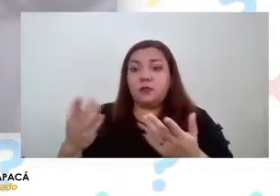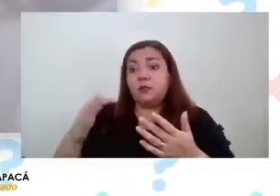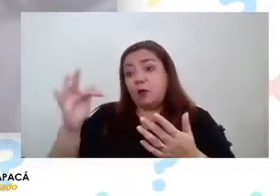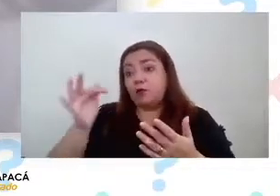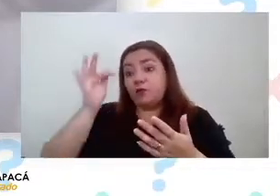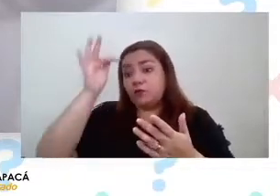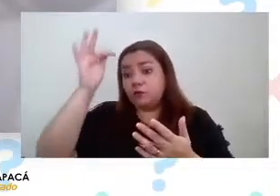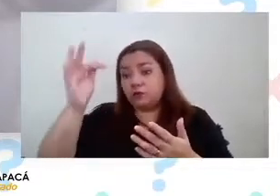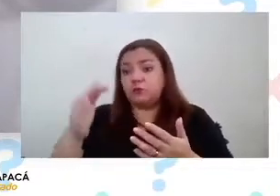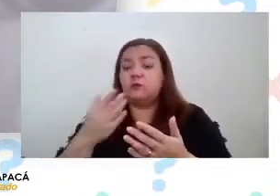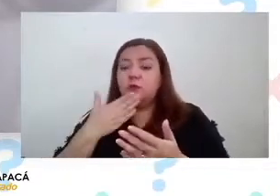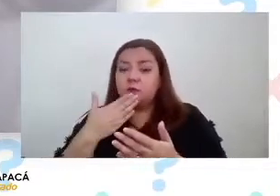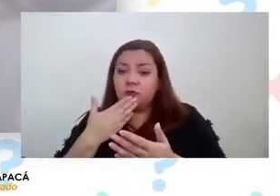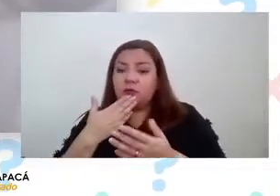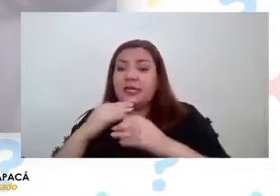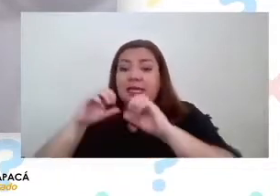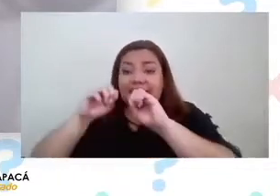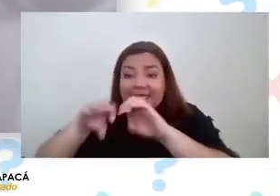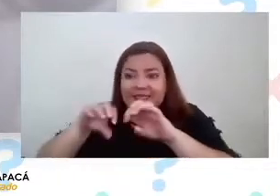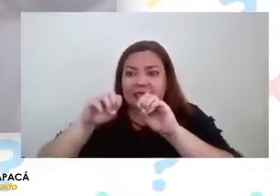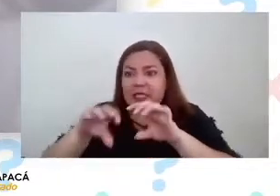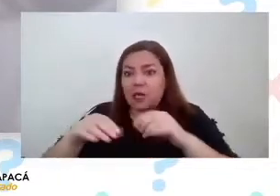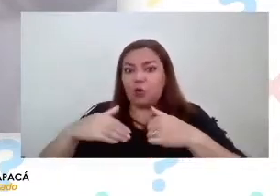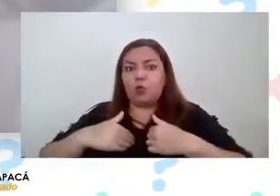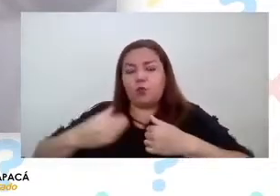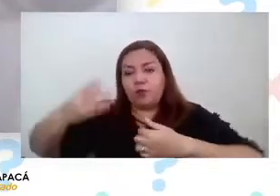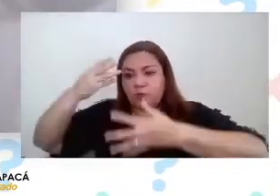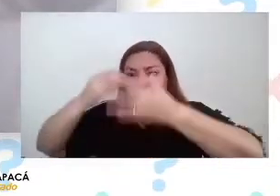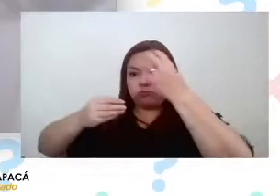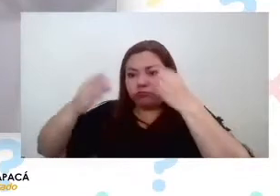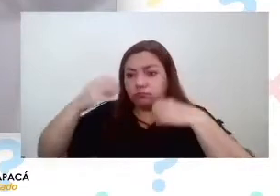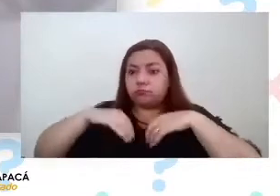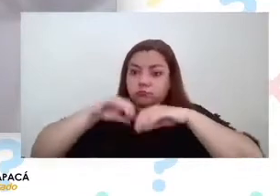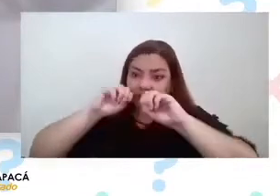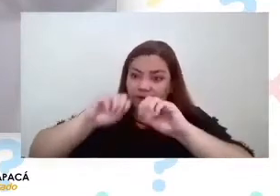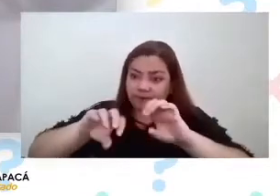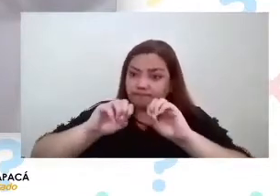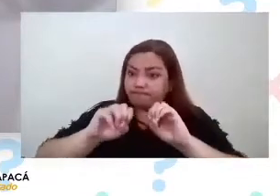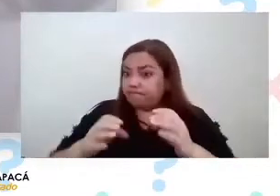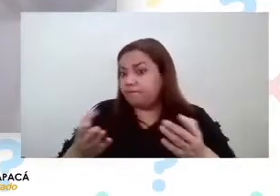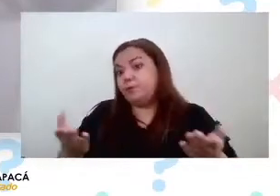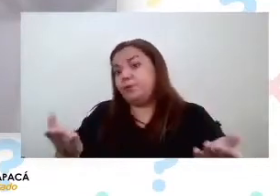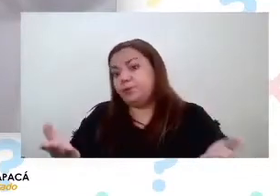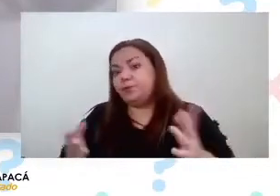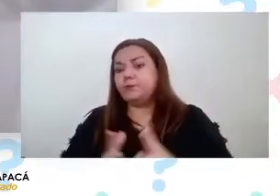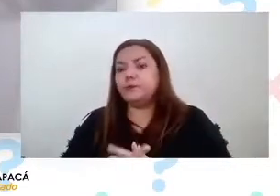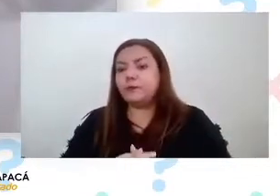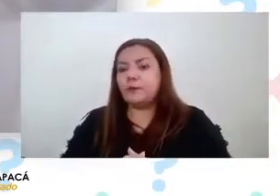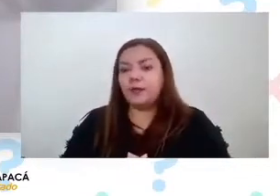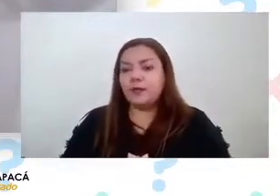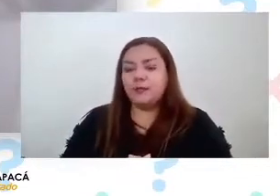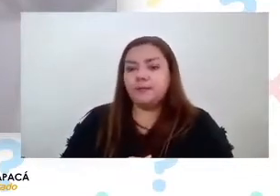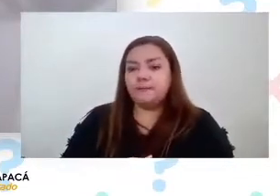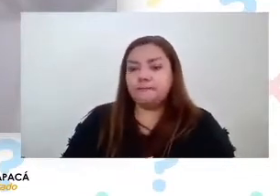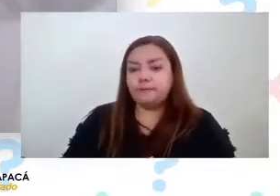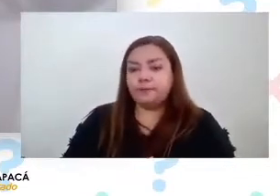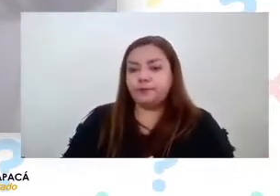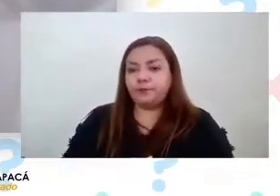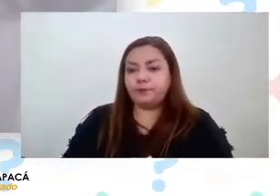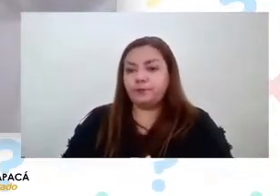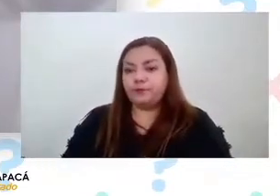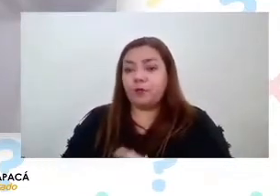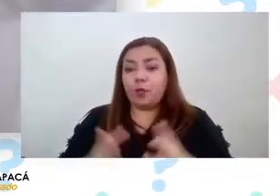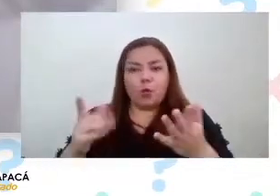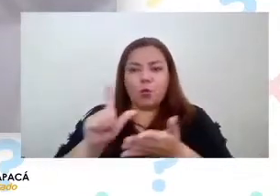también enseñar todo lo que uno aprende en su investigación así que bueno es un